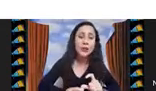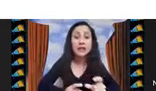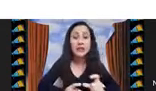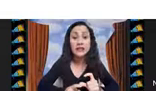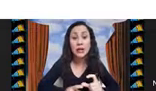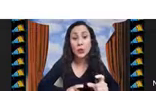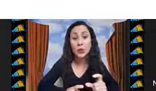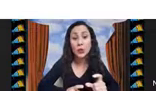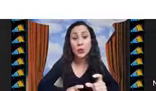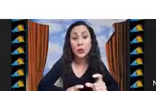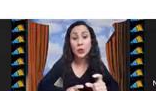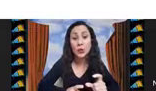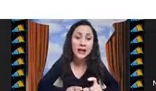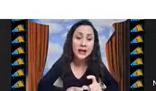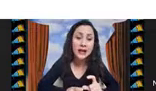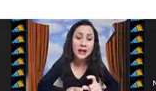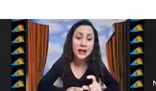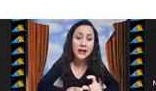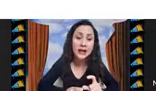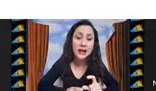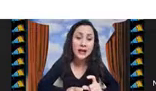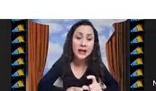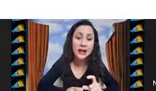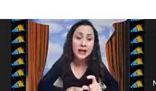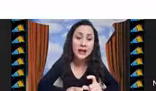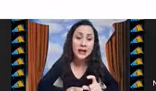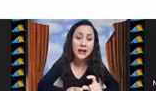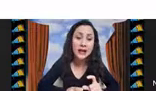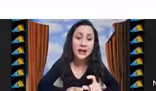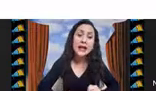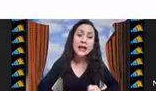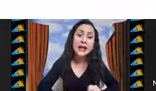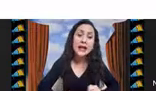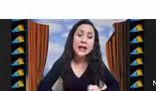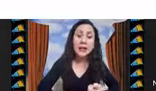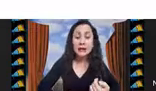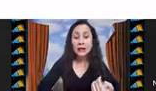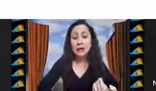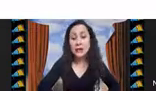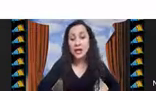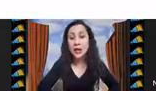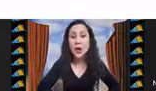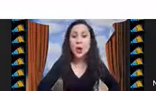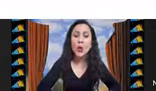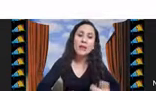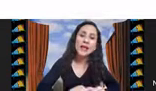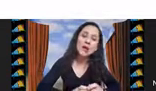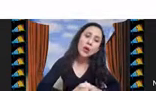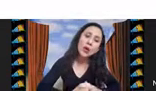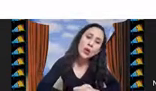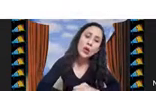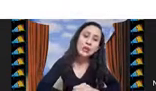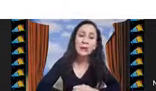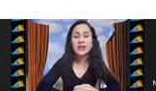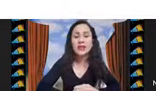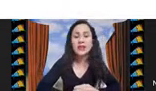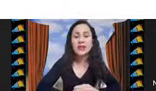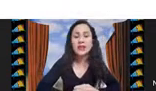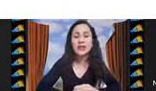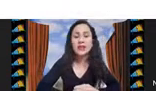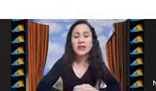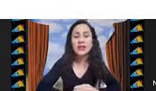objeto le voy a asignar una variable binaria X, Y, y esa variable va a valer cero o va a valer uno,